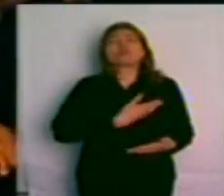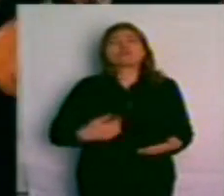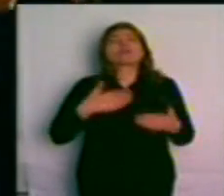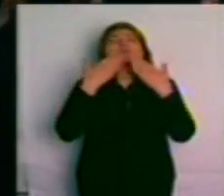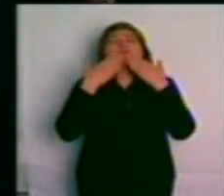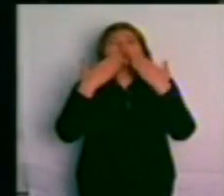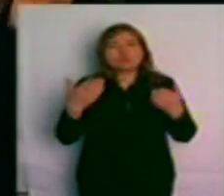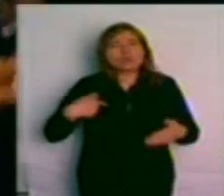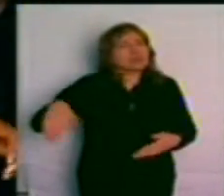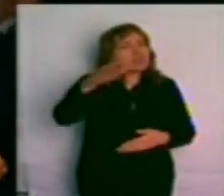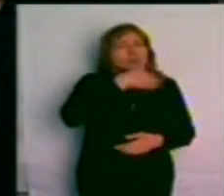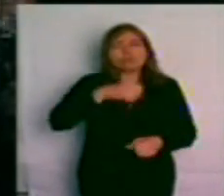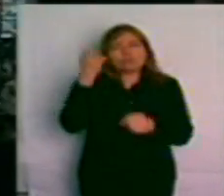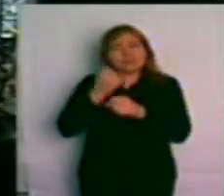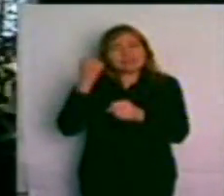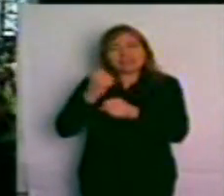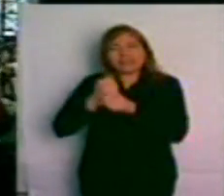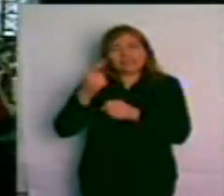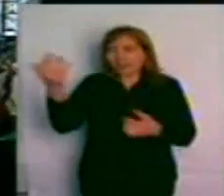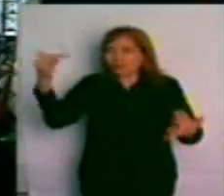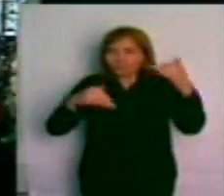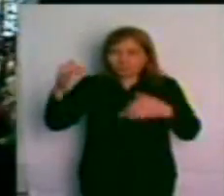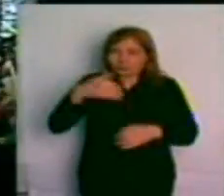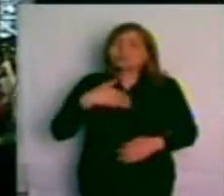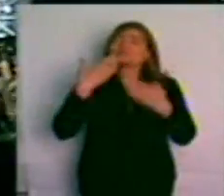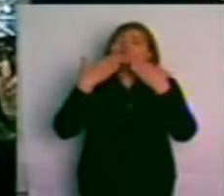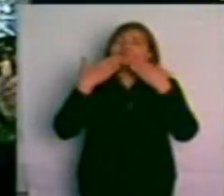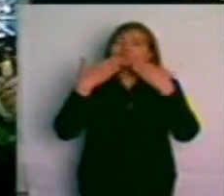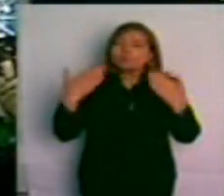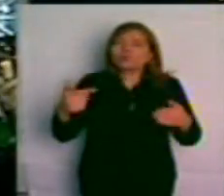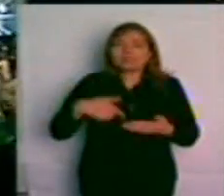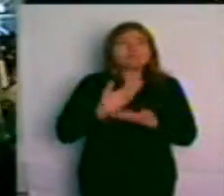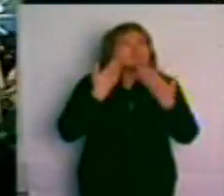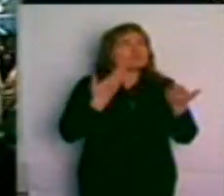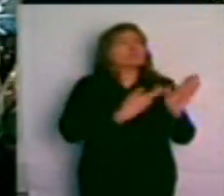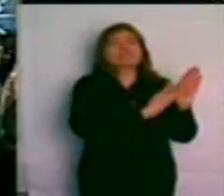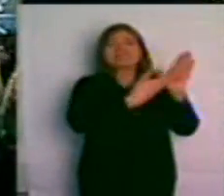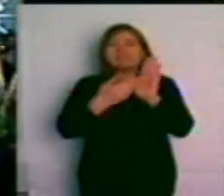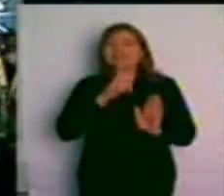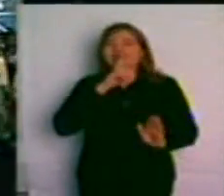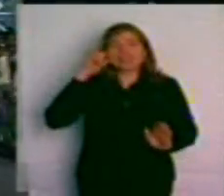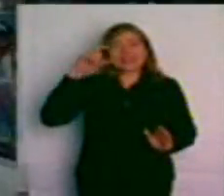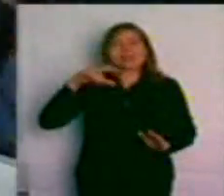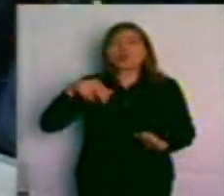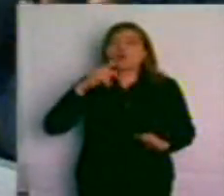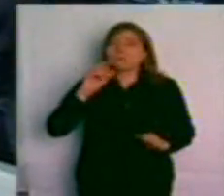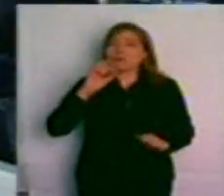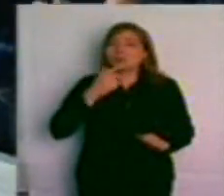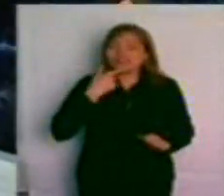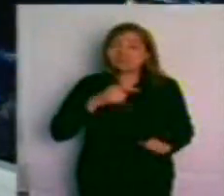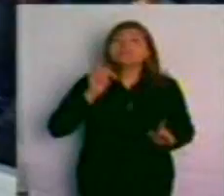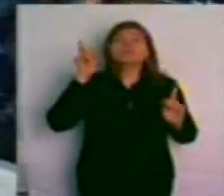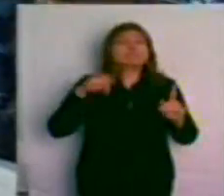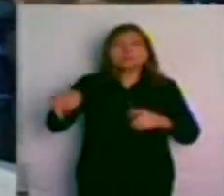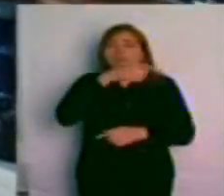gracias a los trabajadores que pudieron hacer posible Tecnópolis, gracias a las empresas donde